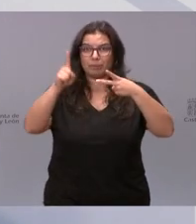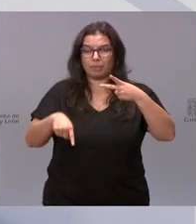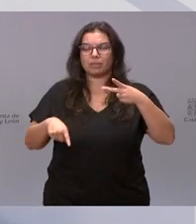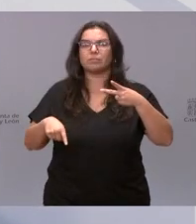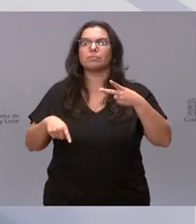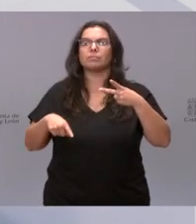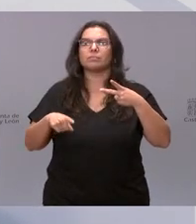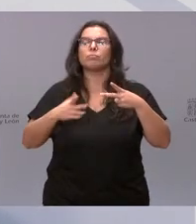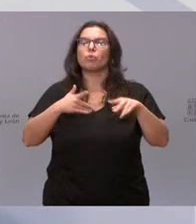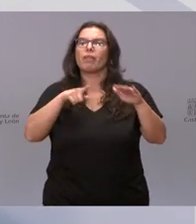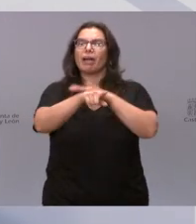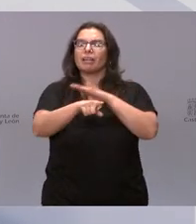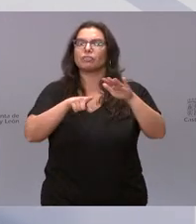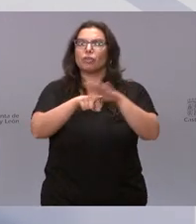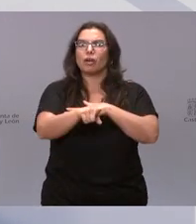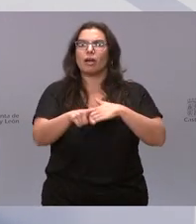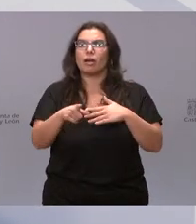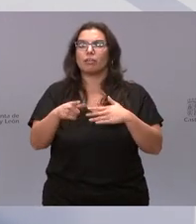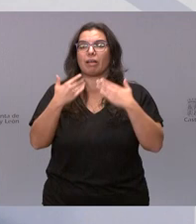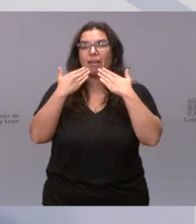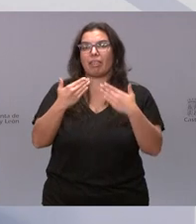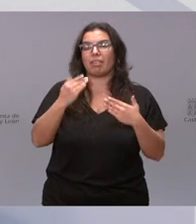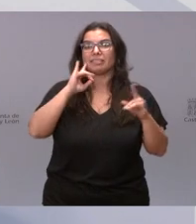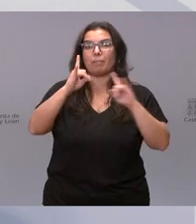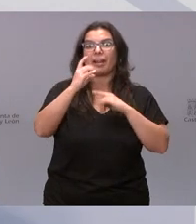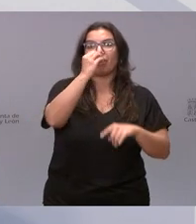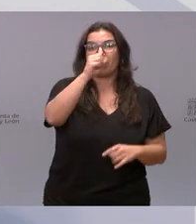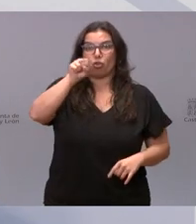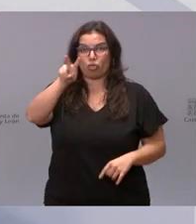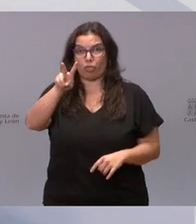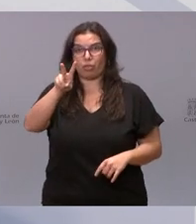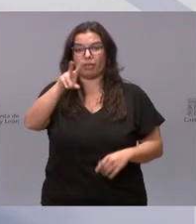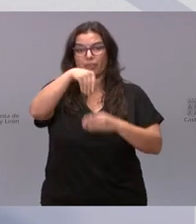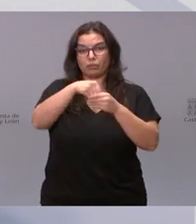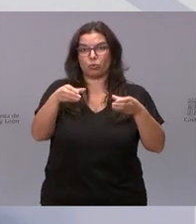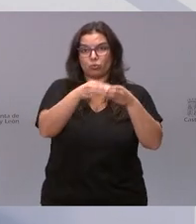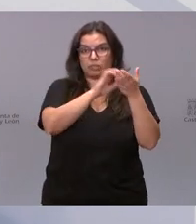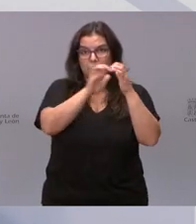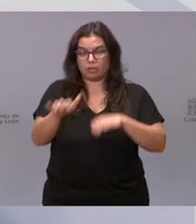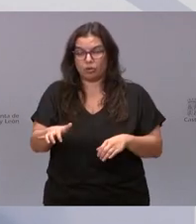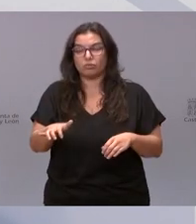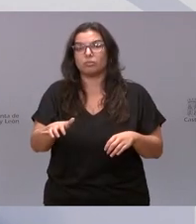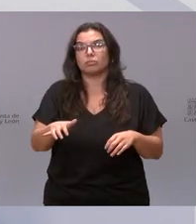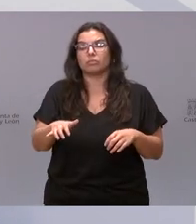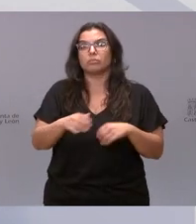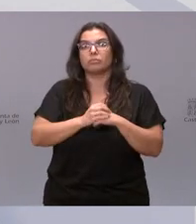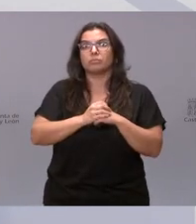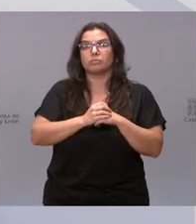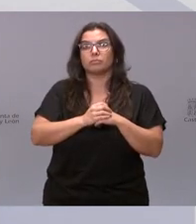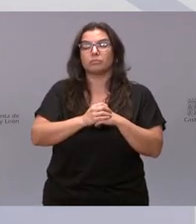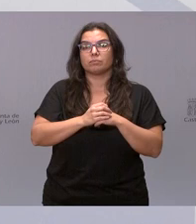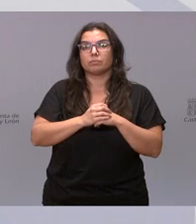se podrá gestionar a través del 012, de la Junta de Castilla y León, a través de una